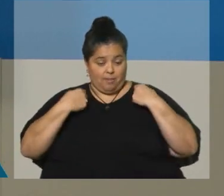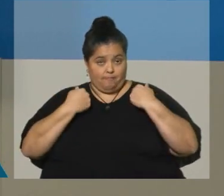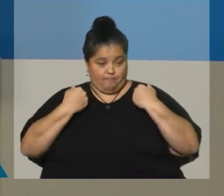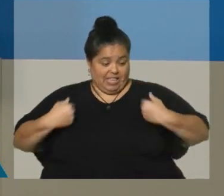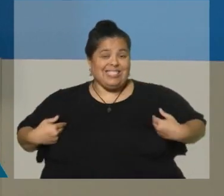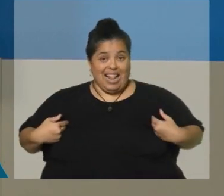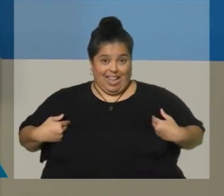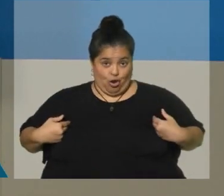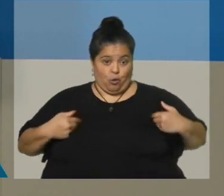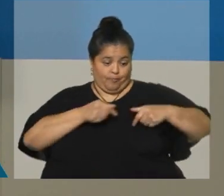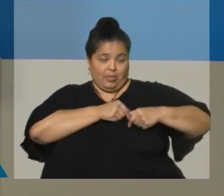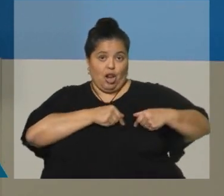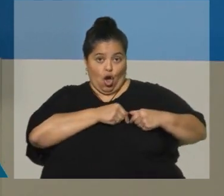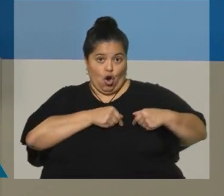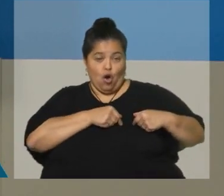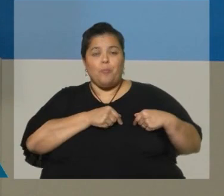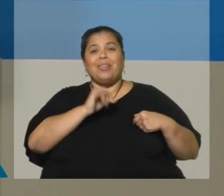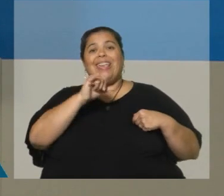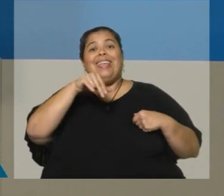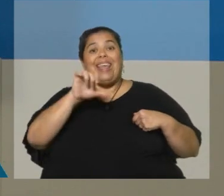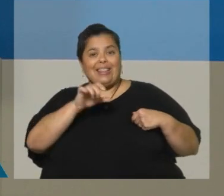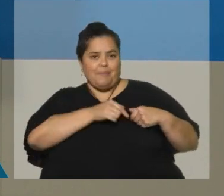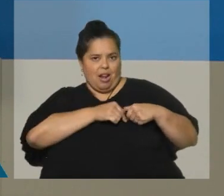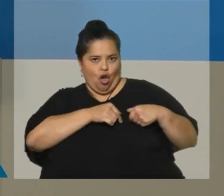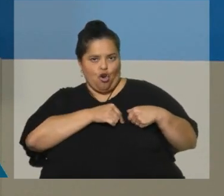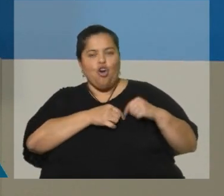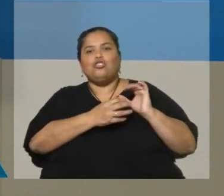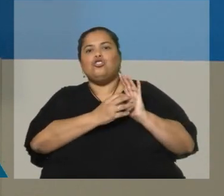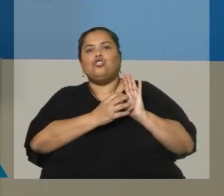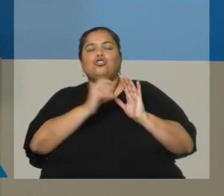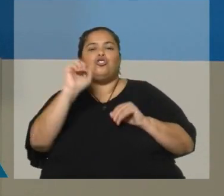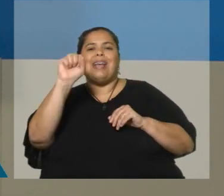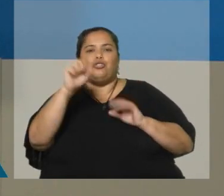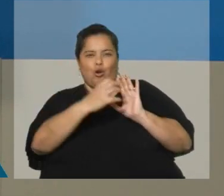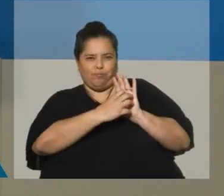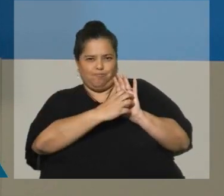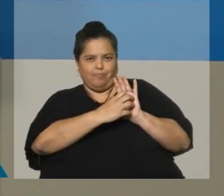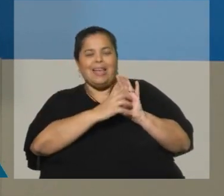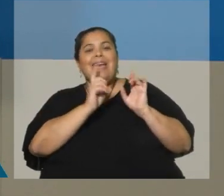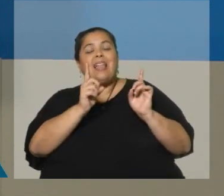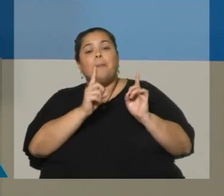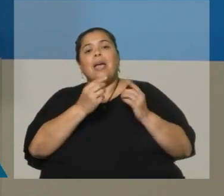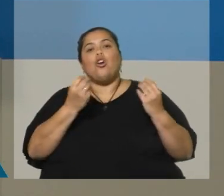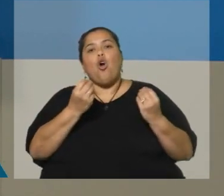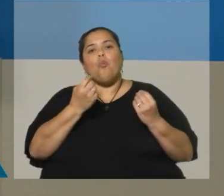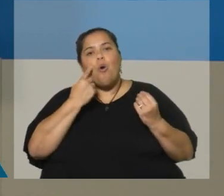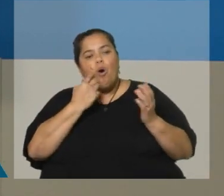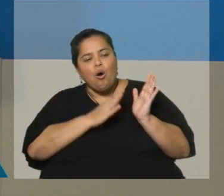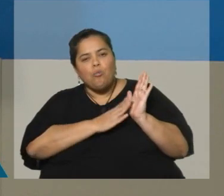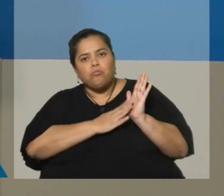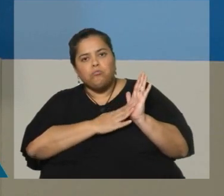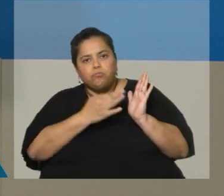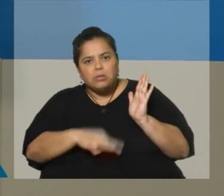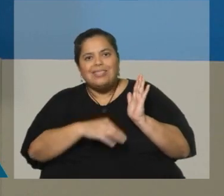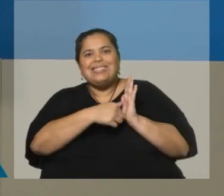el logo del INE y el logo del censo, pero además van a haber mecanismos para verificar la cédula del censista. Ante la menor duda, la